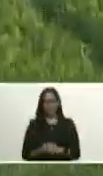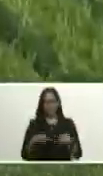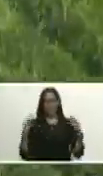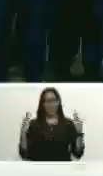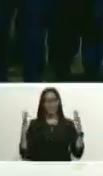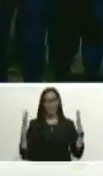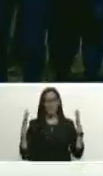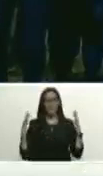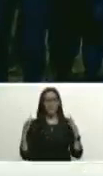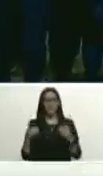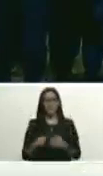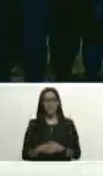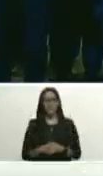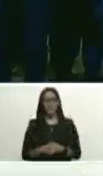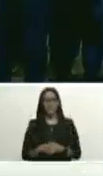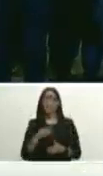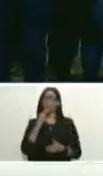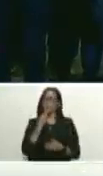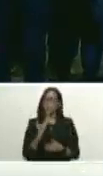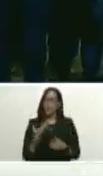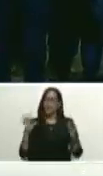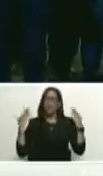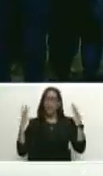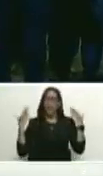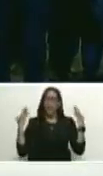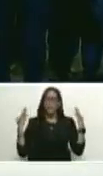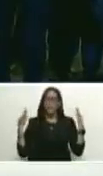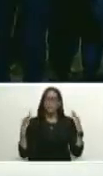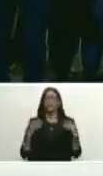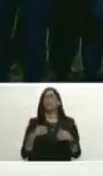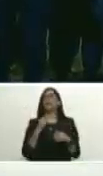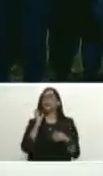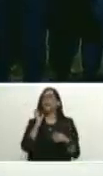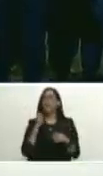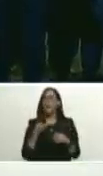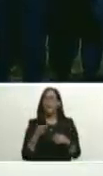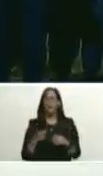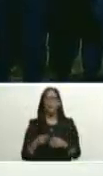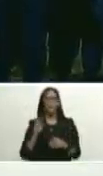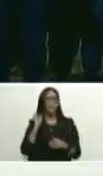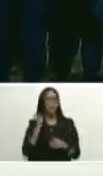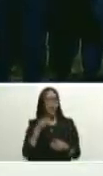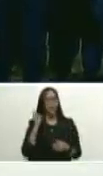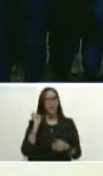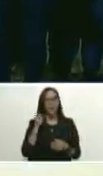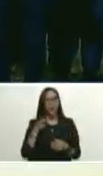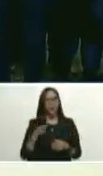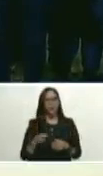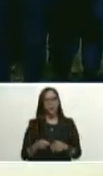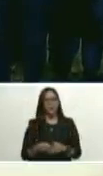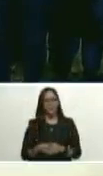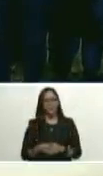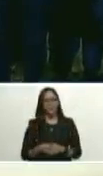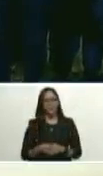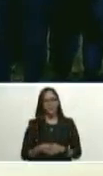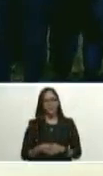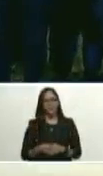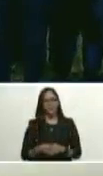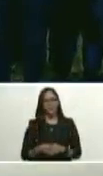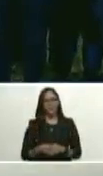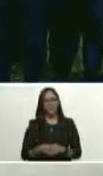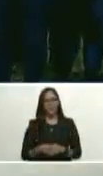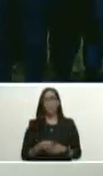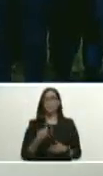bueno aplauso para el Guarico Guarico Guarico Guarico Guarico me